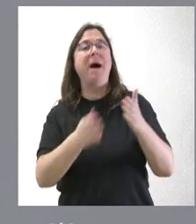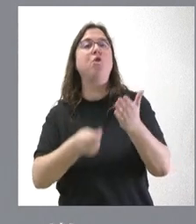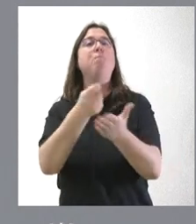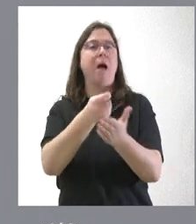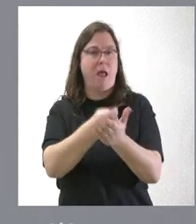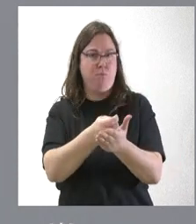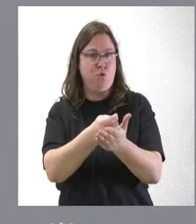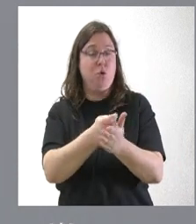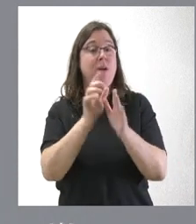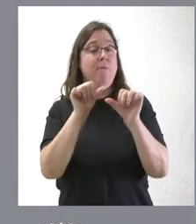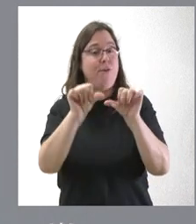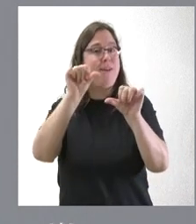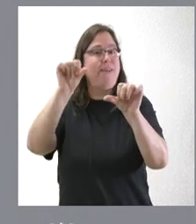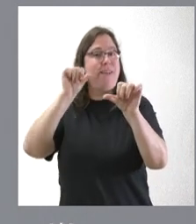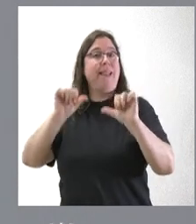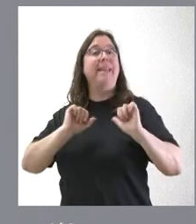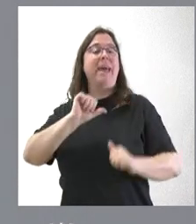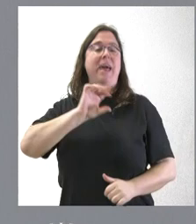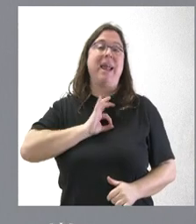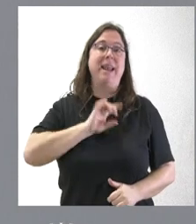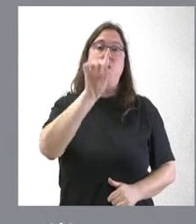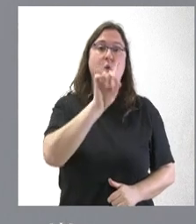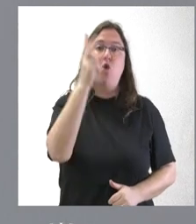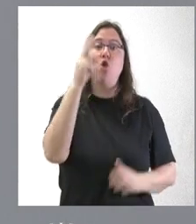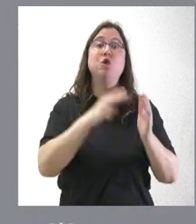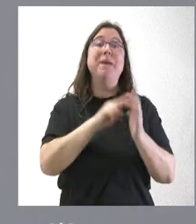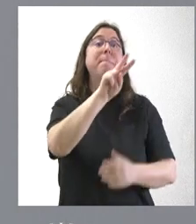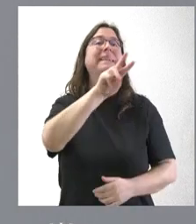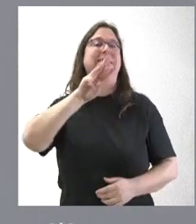lo haremos con efectos retroactivos desde el 1 de enero del año 2023.